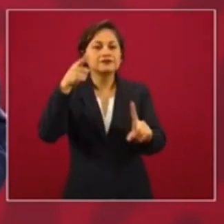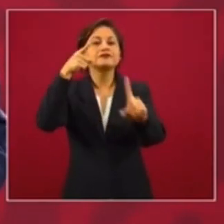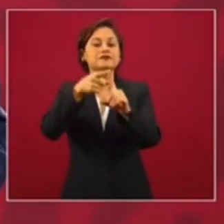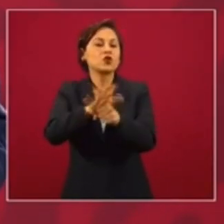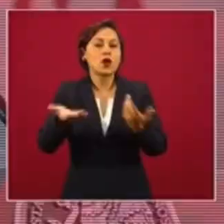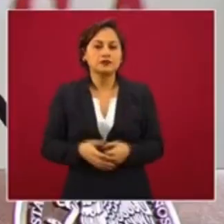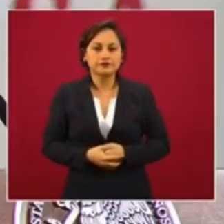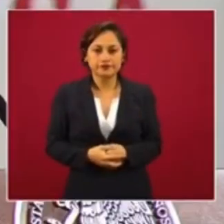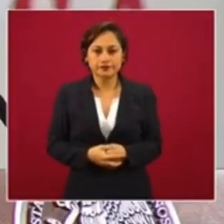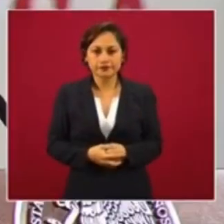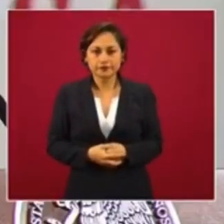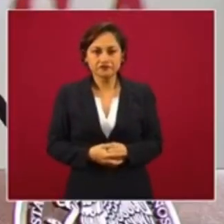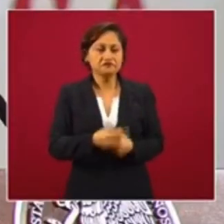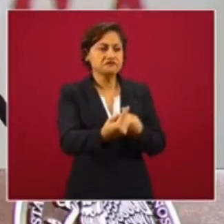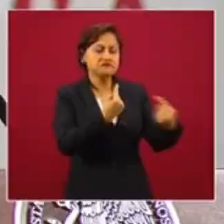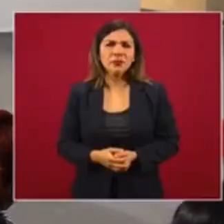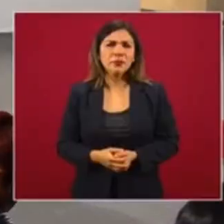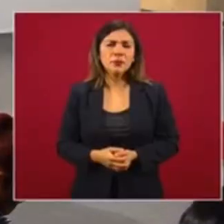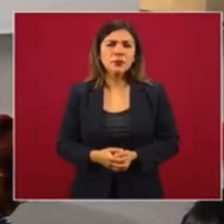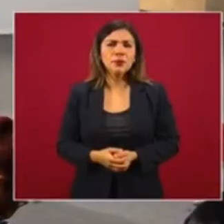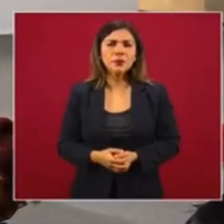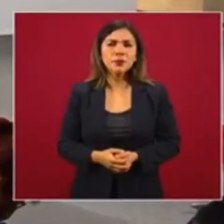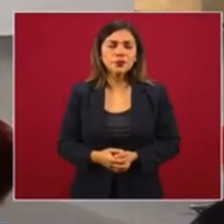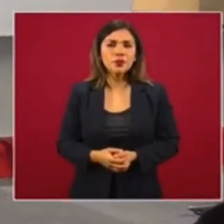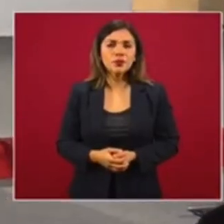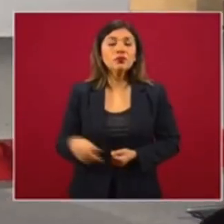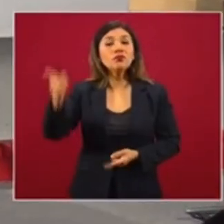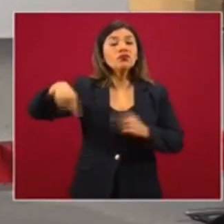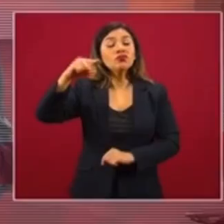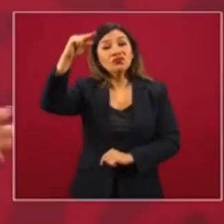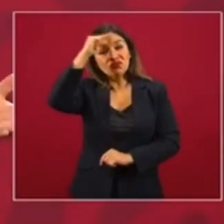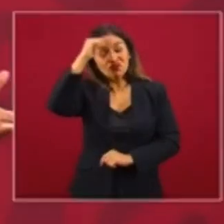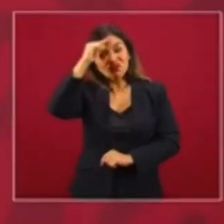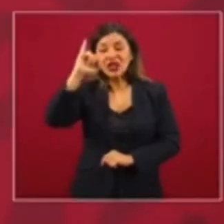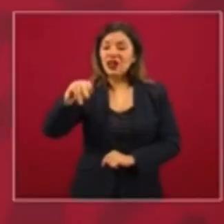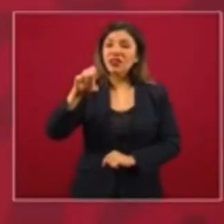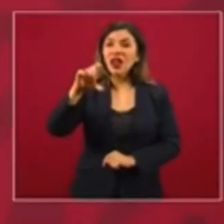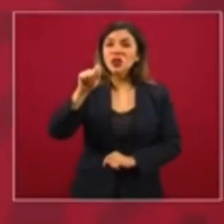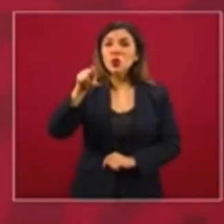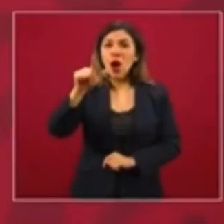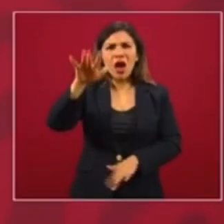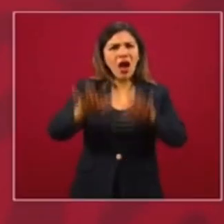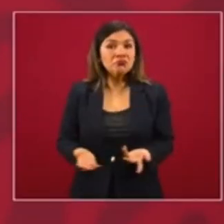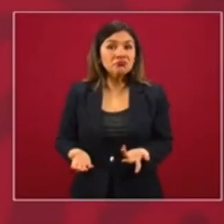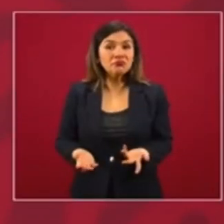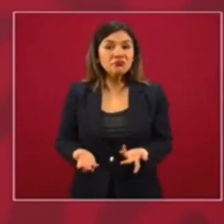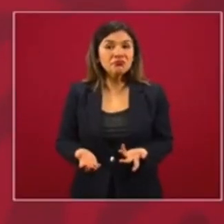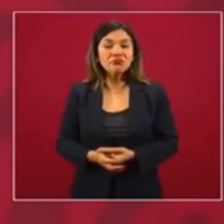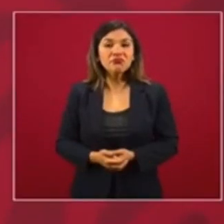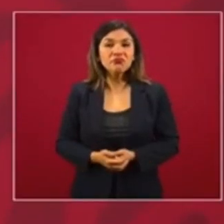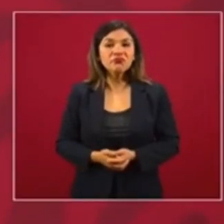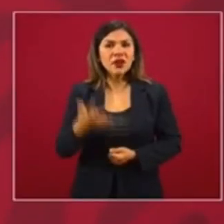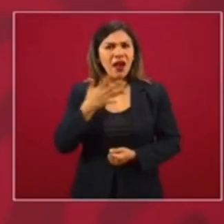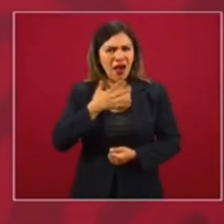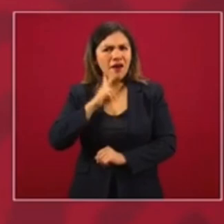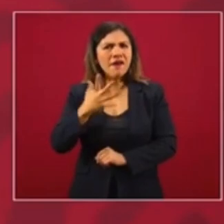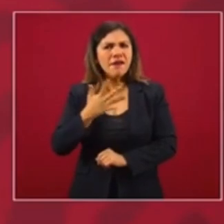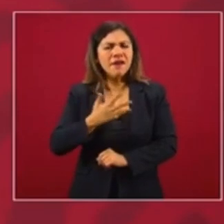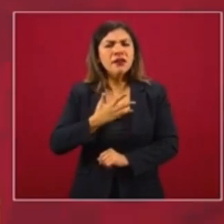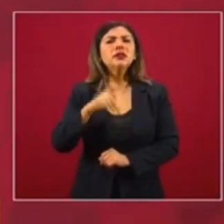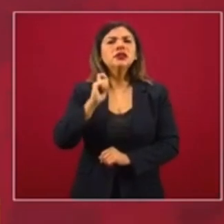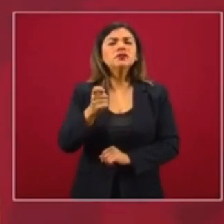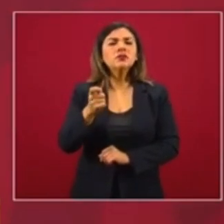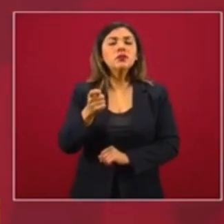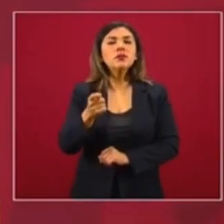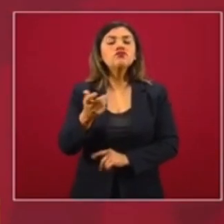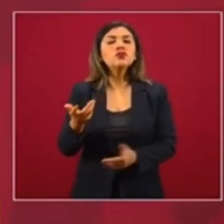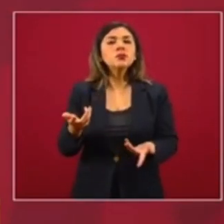es combatirlos políticamente, los intelectuales orgánicos, pero si hasta me insultan, hay evidencias de que